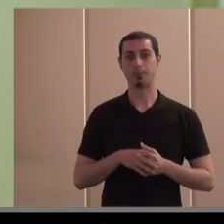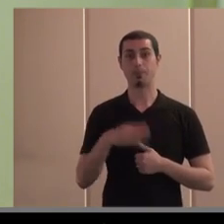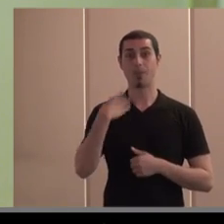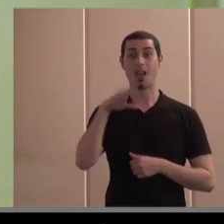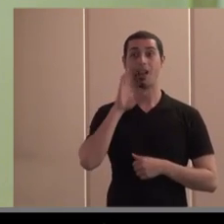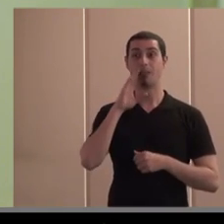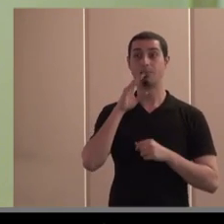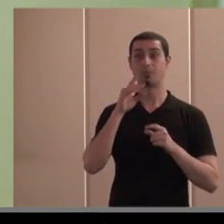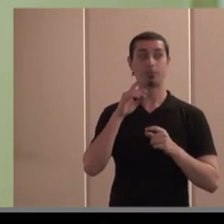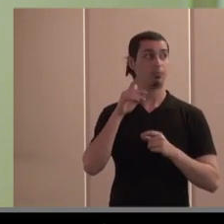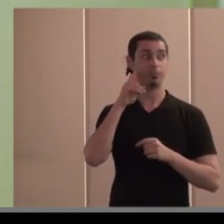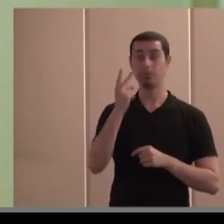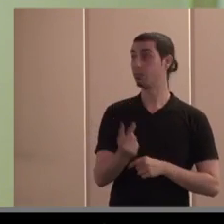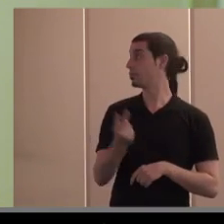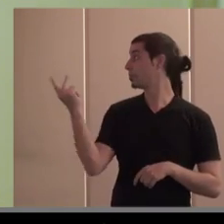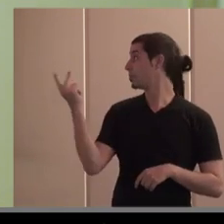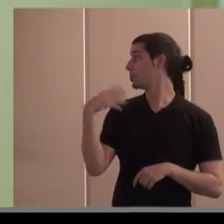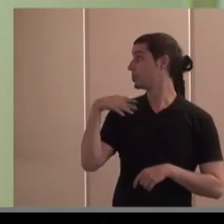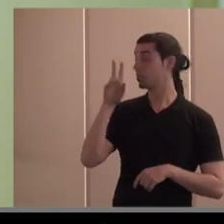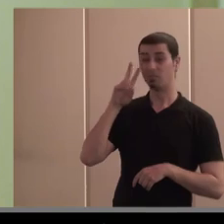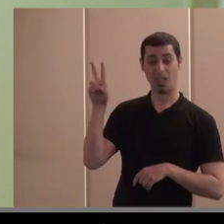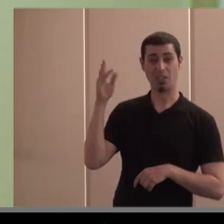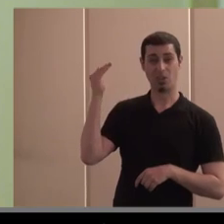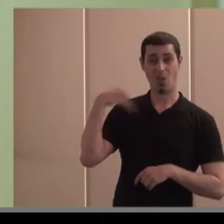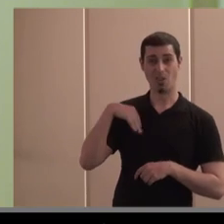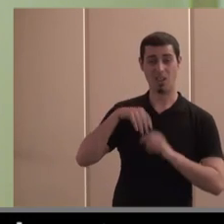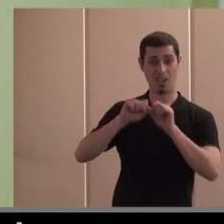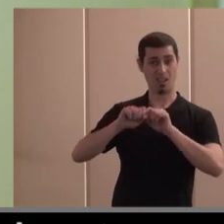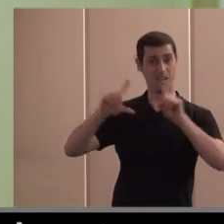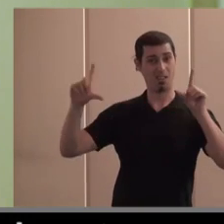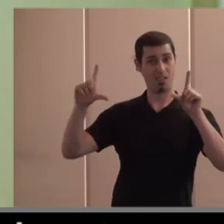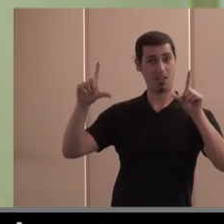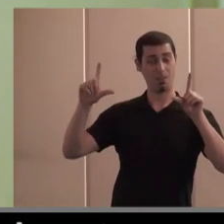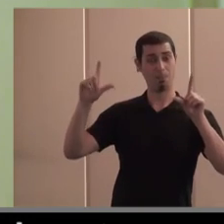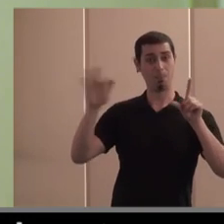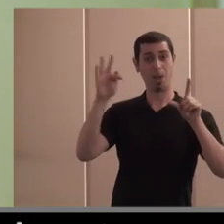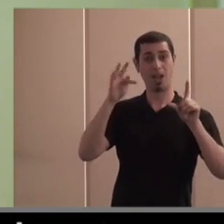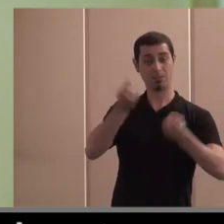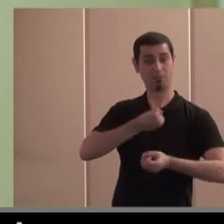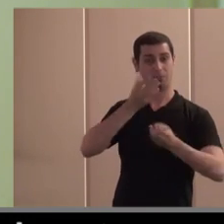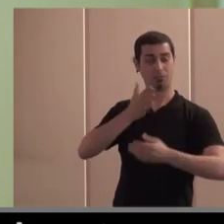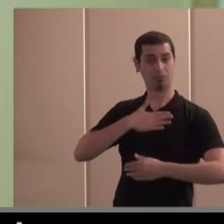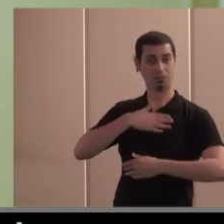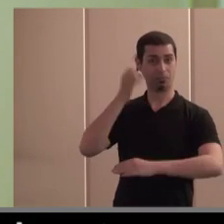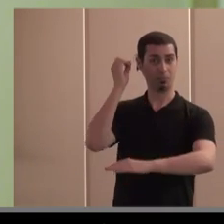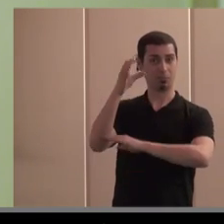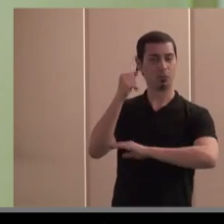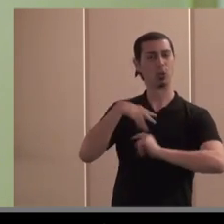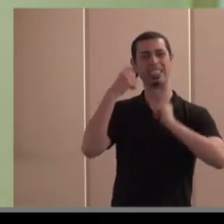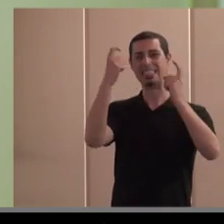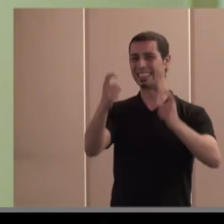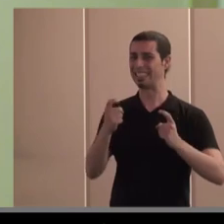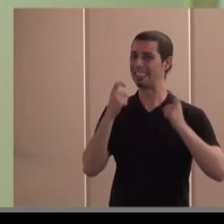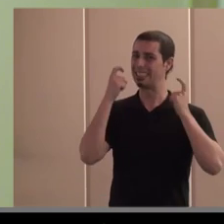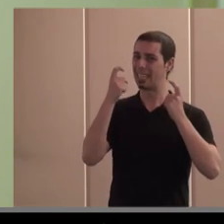esta fotografía que ya yo creo que ya a lo largo del curso ya lo estáis la estáis teniendo y con estas primeras palabras de mi intervención donde os he intentado